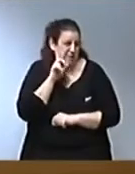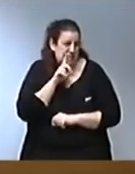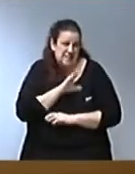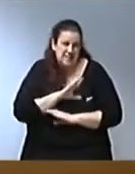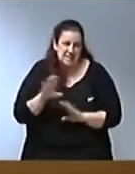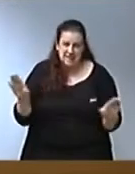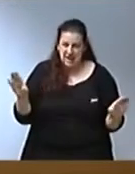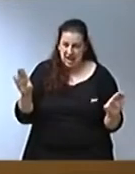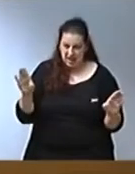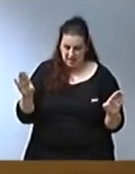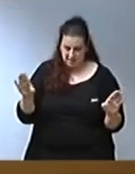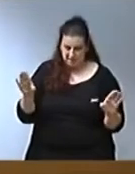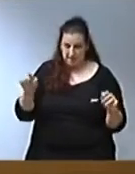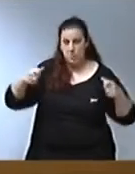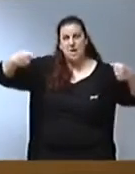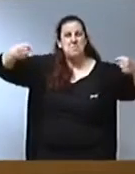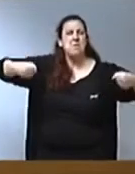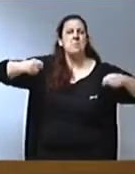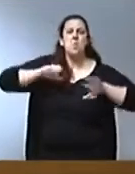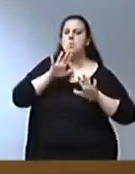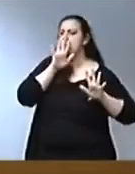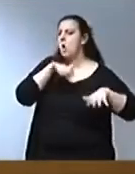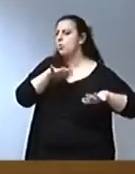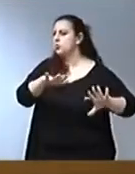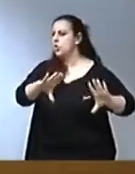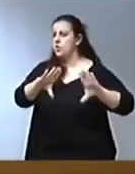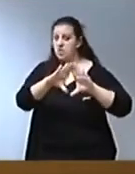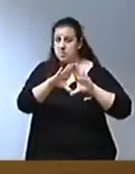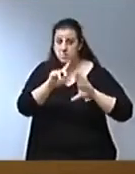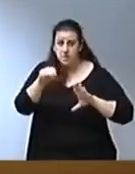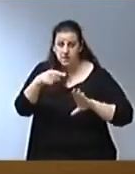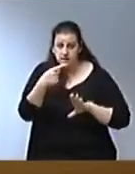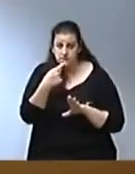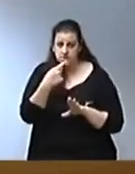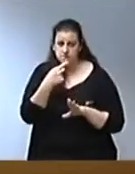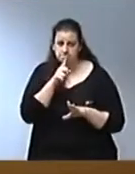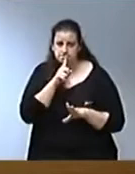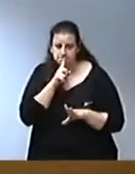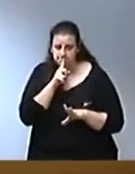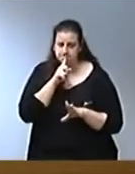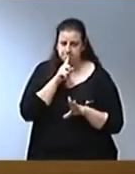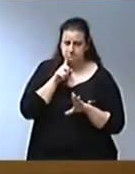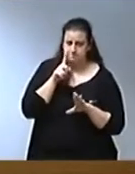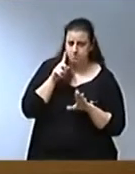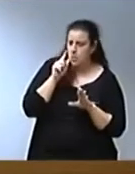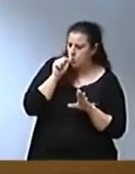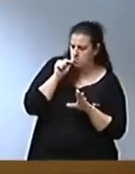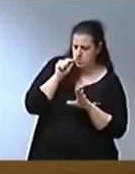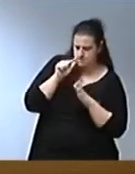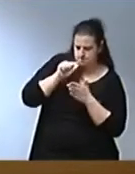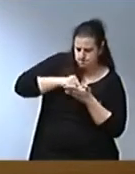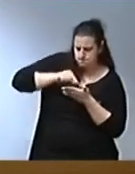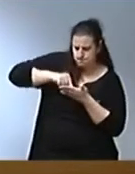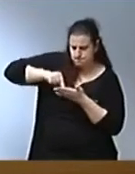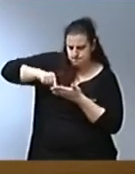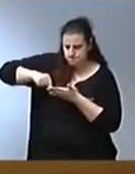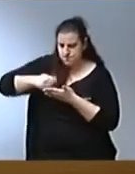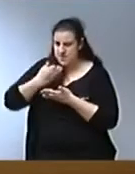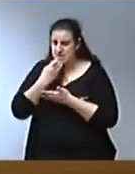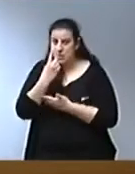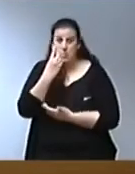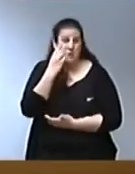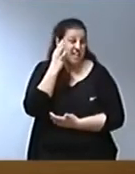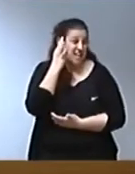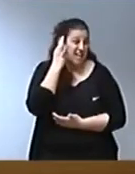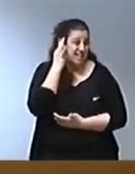de pancarta. Y sin embargo todos callan como cobardes cuando se depreda sexualmente a una